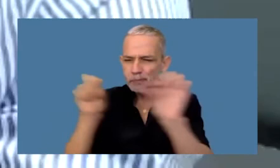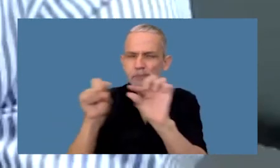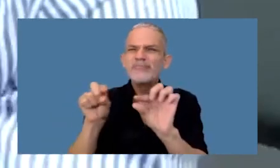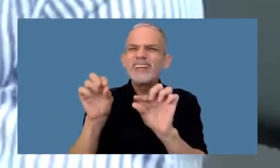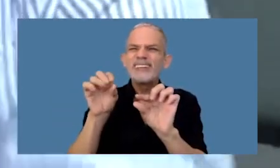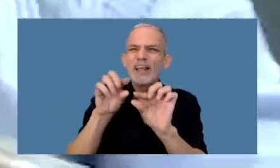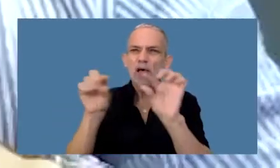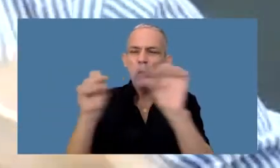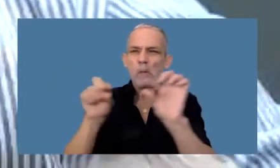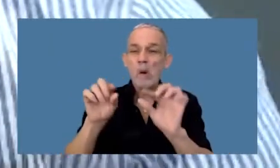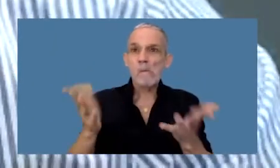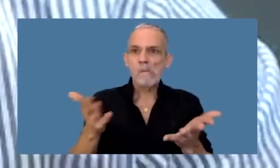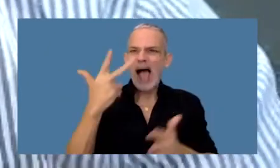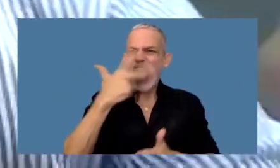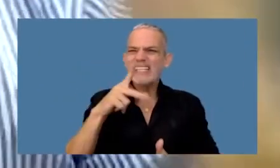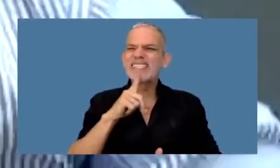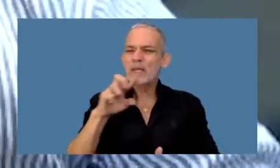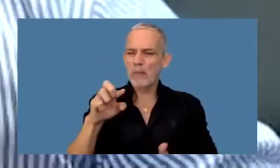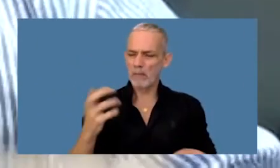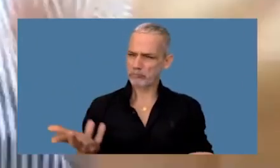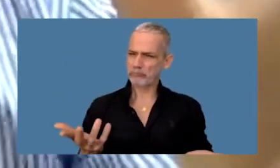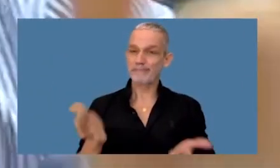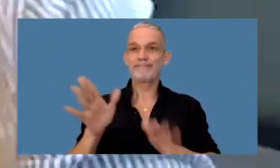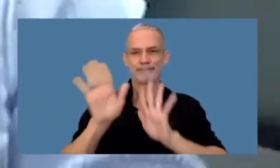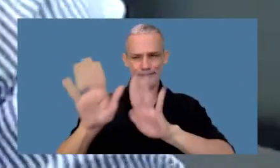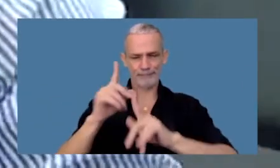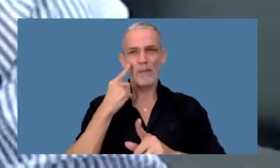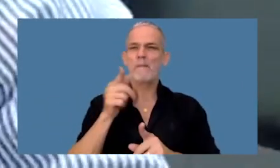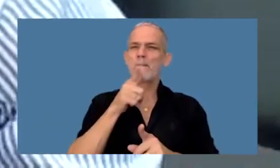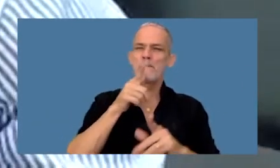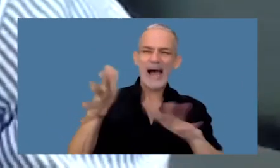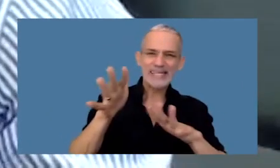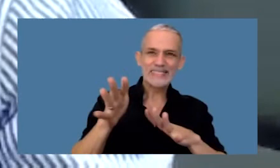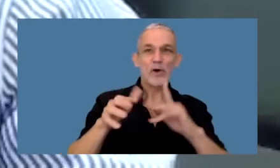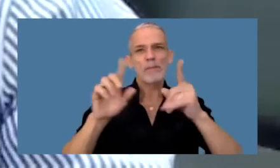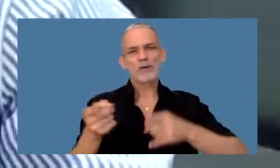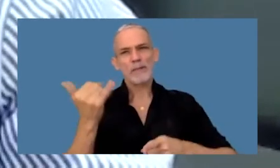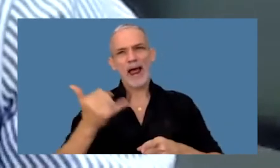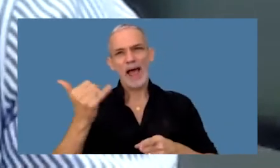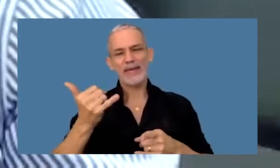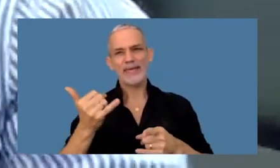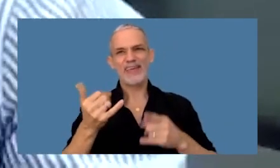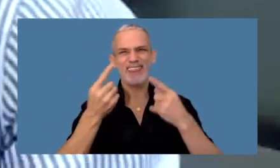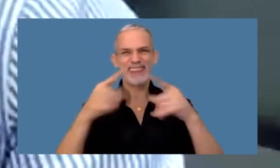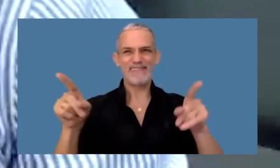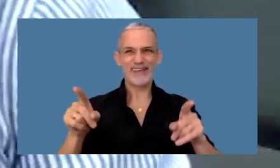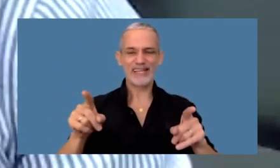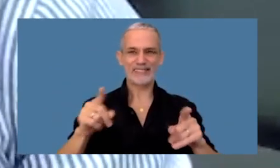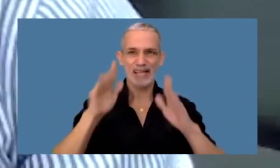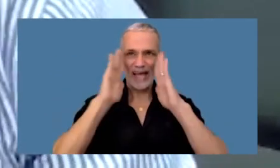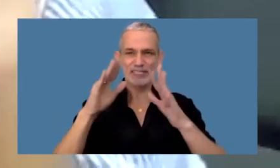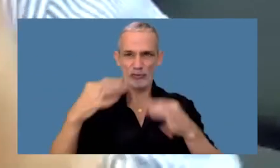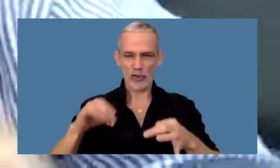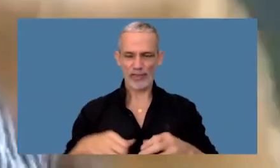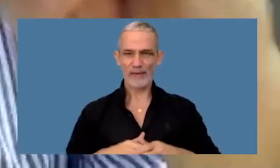entonces ¿por dónde viene el engaño? es parecido pero también merece de atención